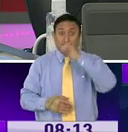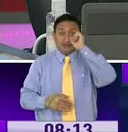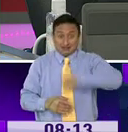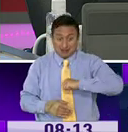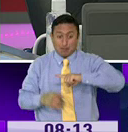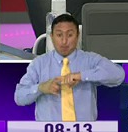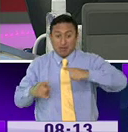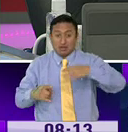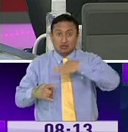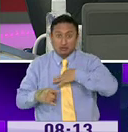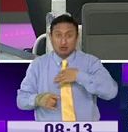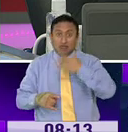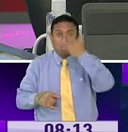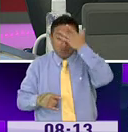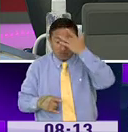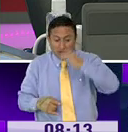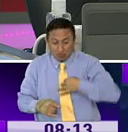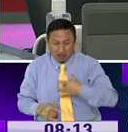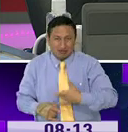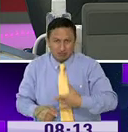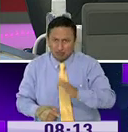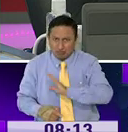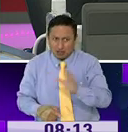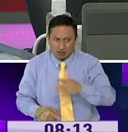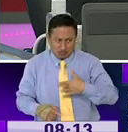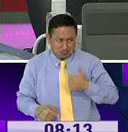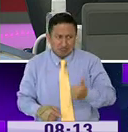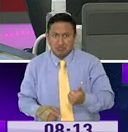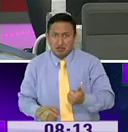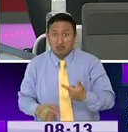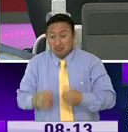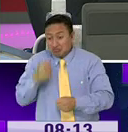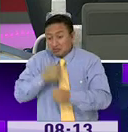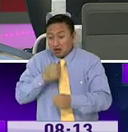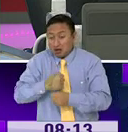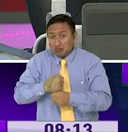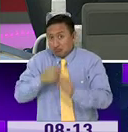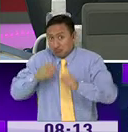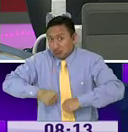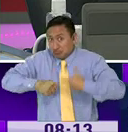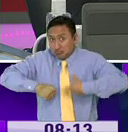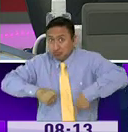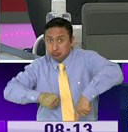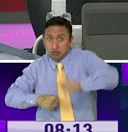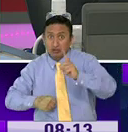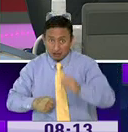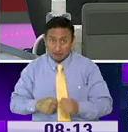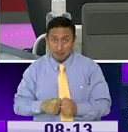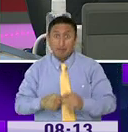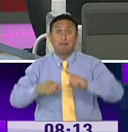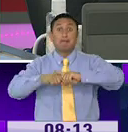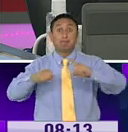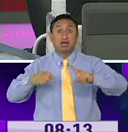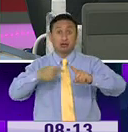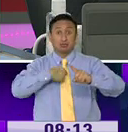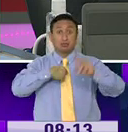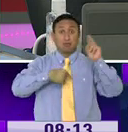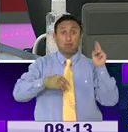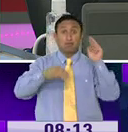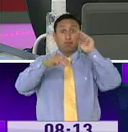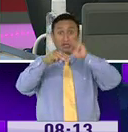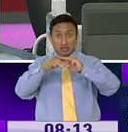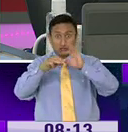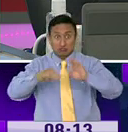complicaciones con síntomas, me siento bien, estoy trabajando bien, puedo trabajar, pero ese es el mensaje más